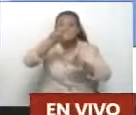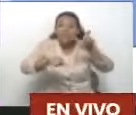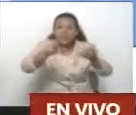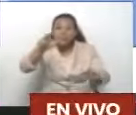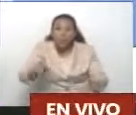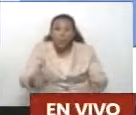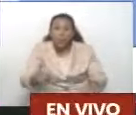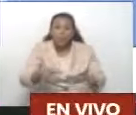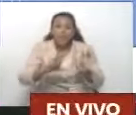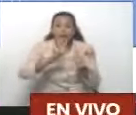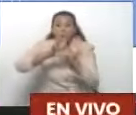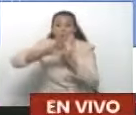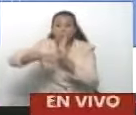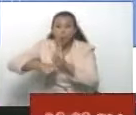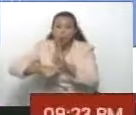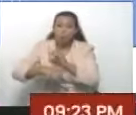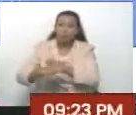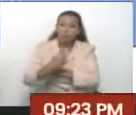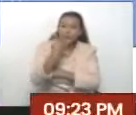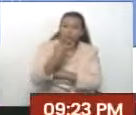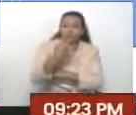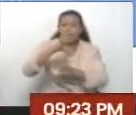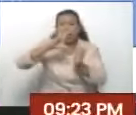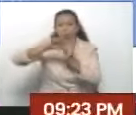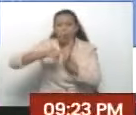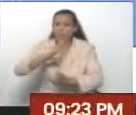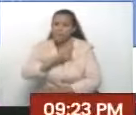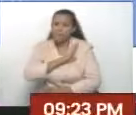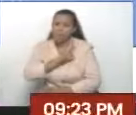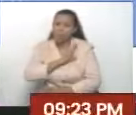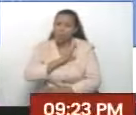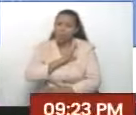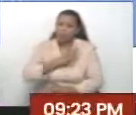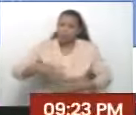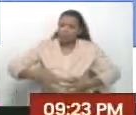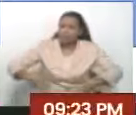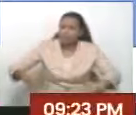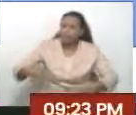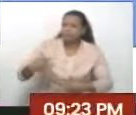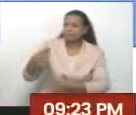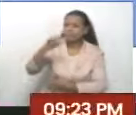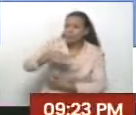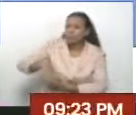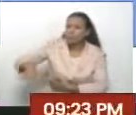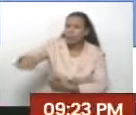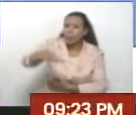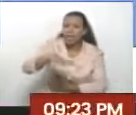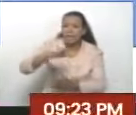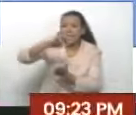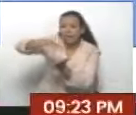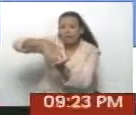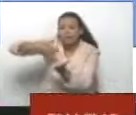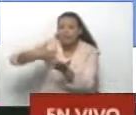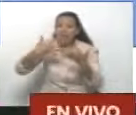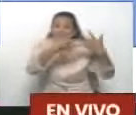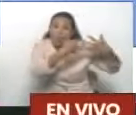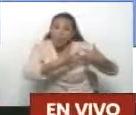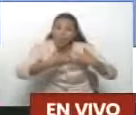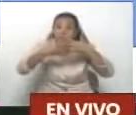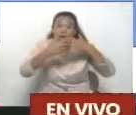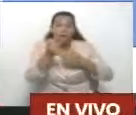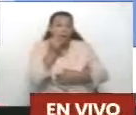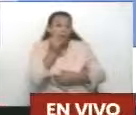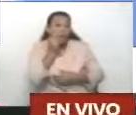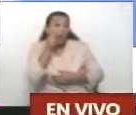esta estafa y en este fraude que busca robarse justamente toda nuestra red de refinerías en los Estados Unidos, que violenta